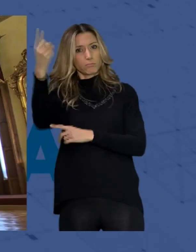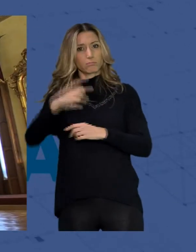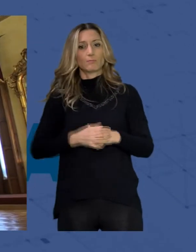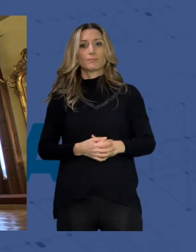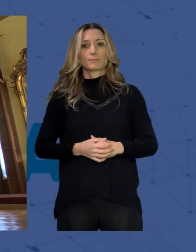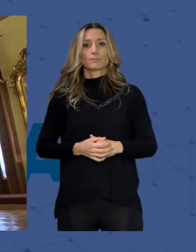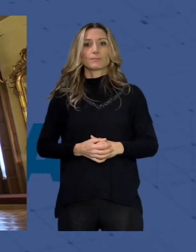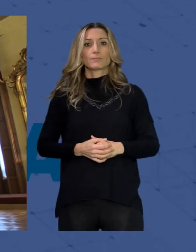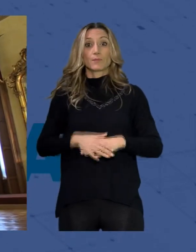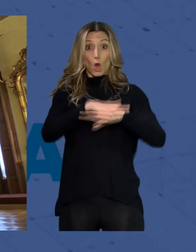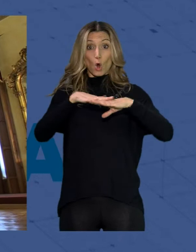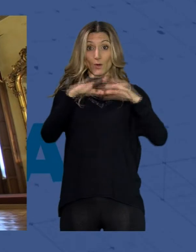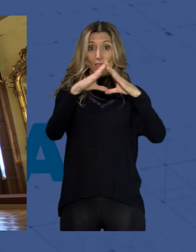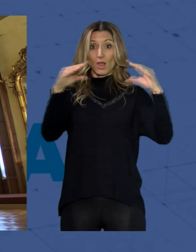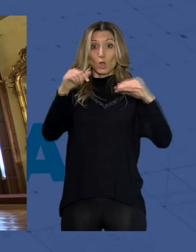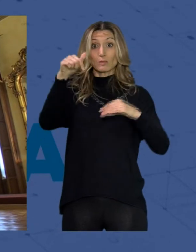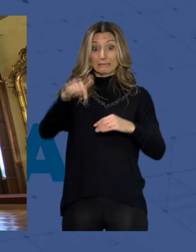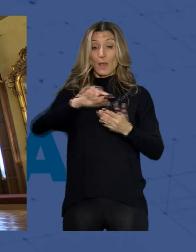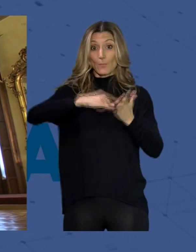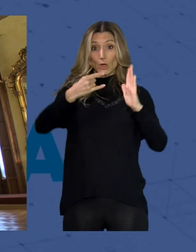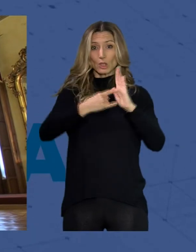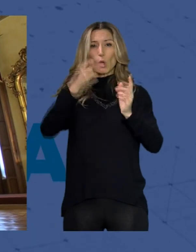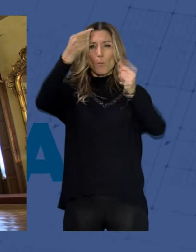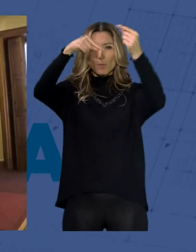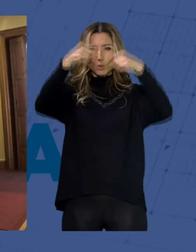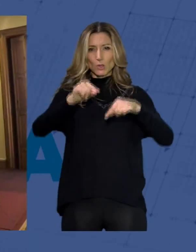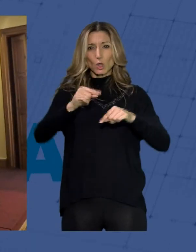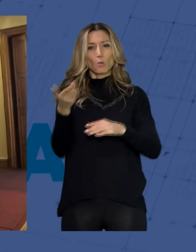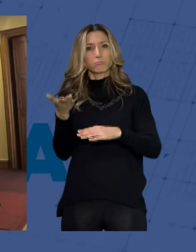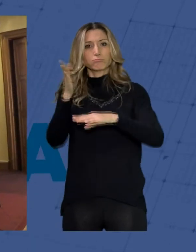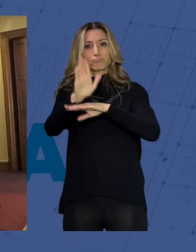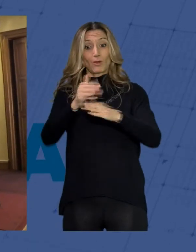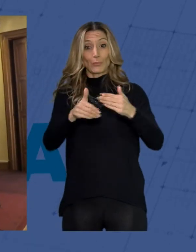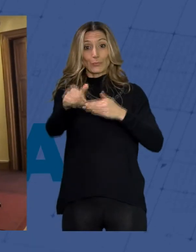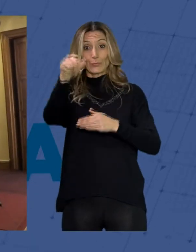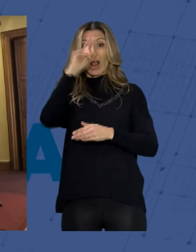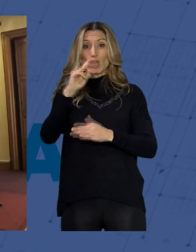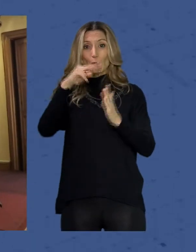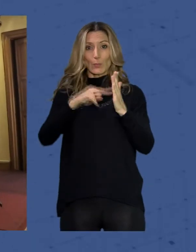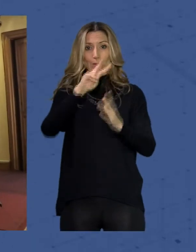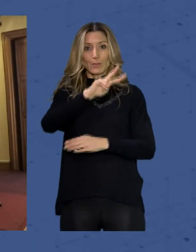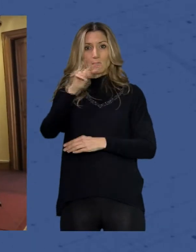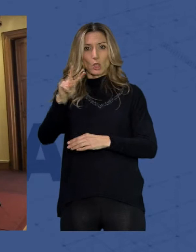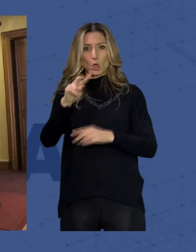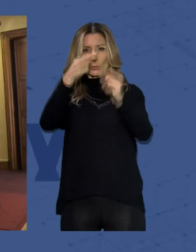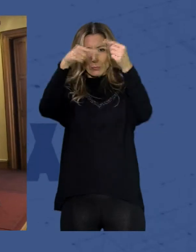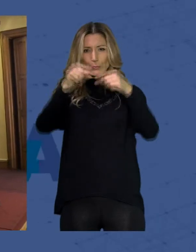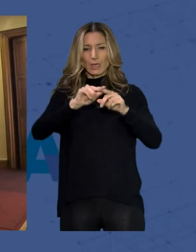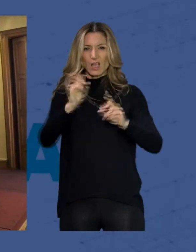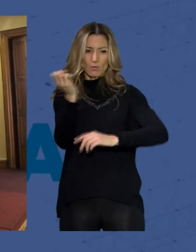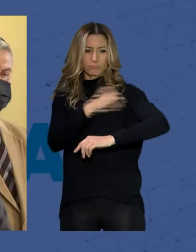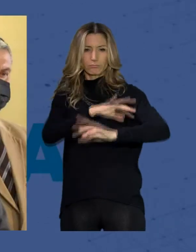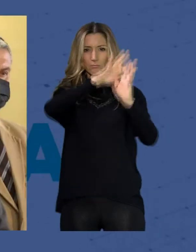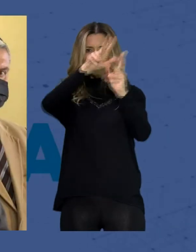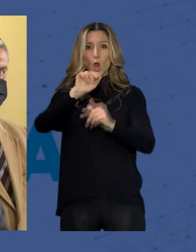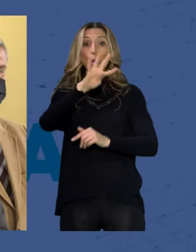El gobierno andaluz ha presentado su proyecto de presupuestos para el 2022 unas cuentas que contemplan una inversión de 43